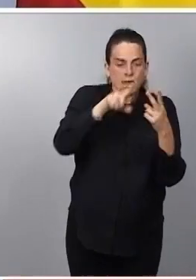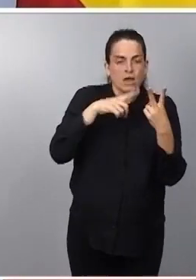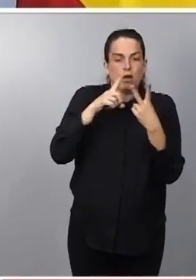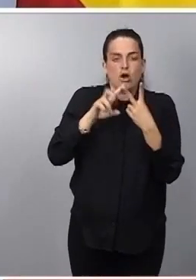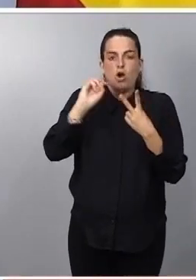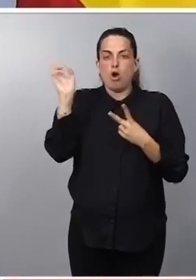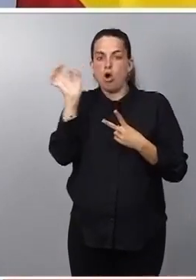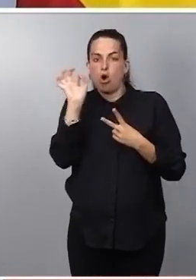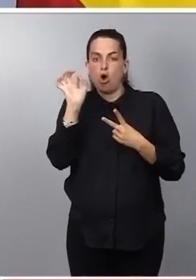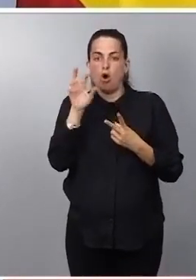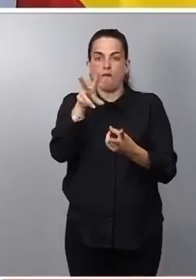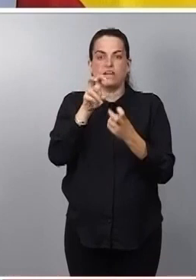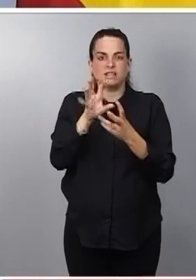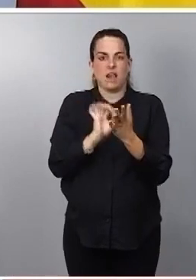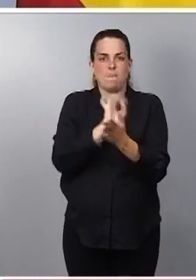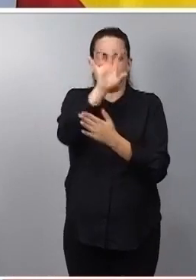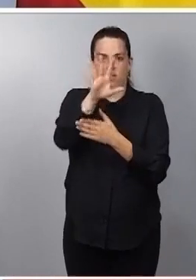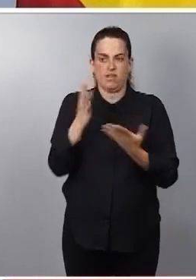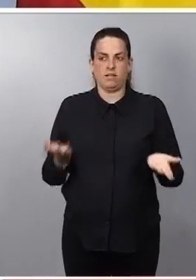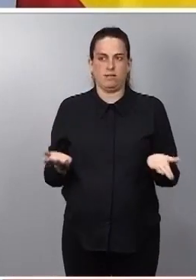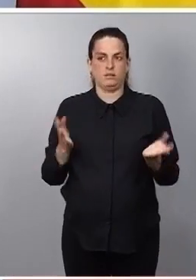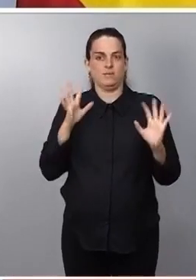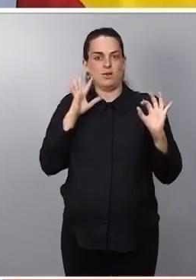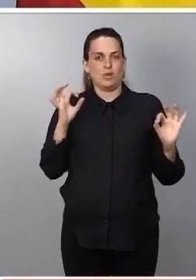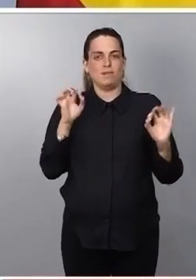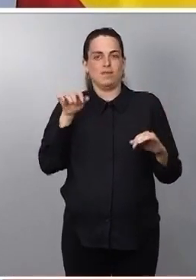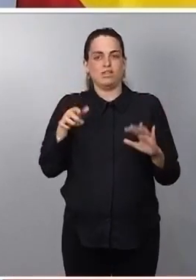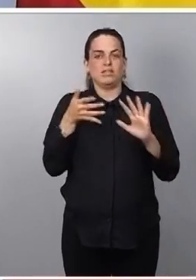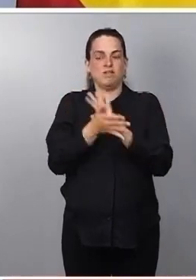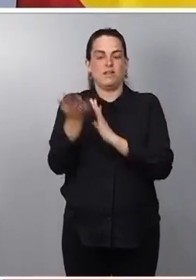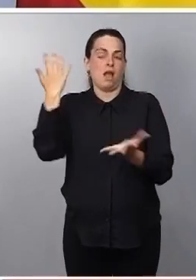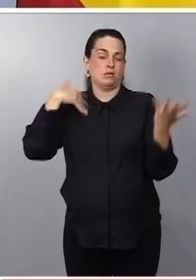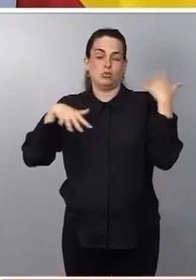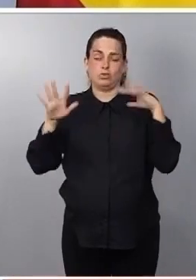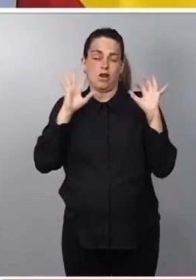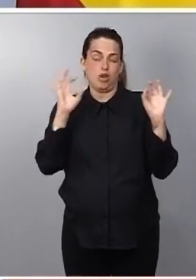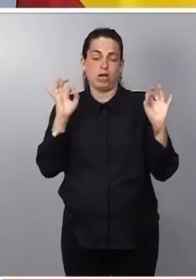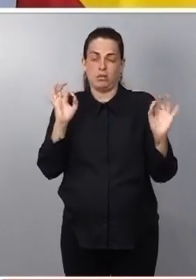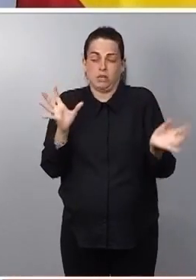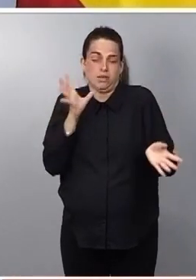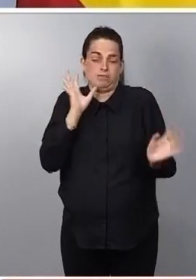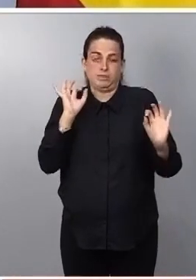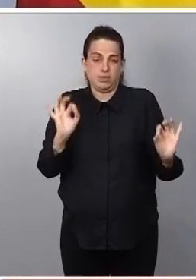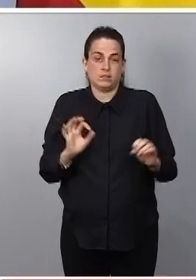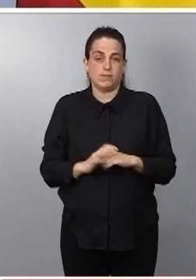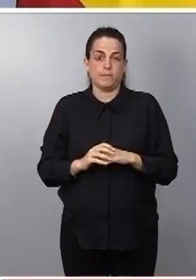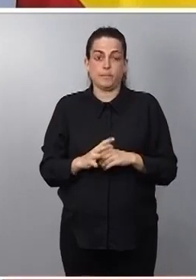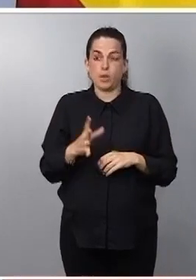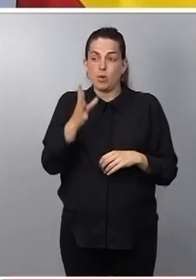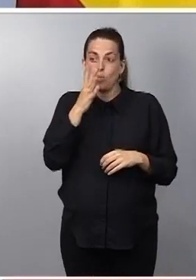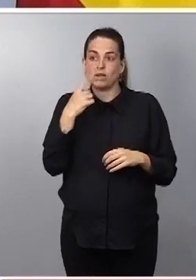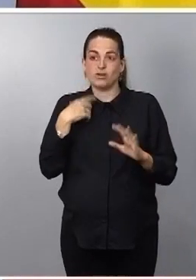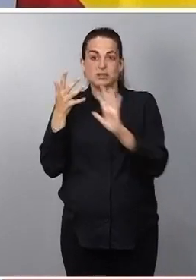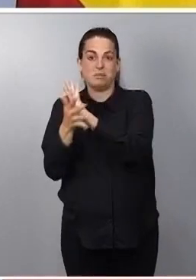Independiente de Responsabilidad Fiscal. Realmente, esto son excusas, porque no se sostiene esto